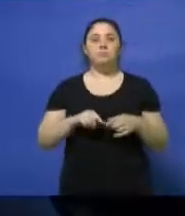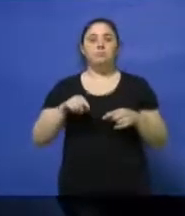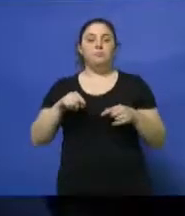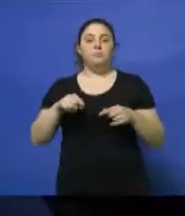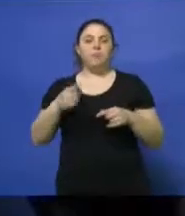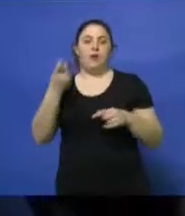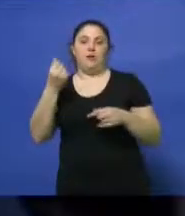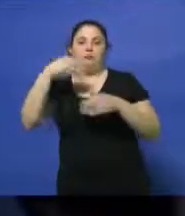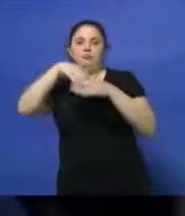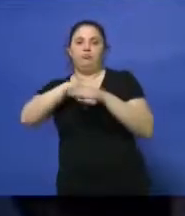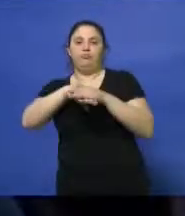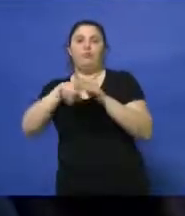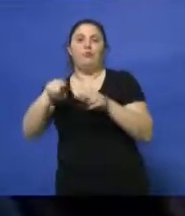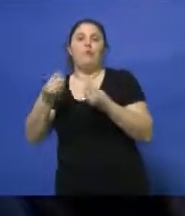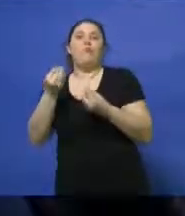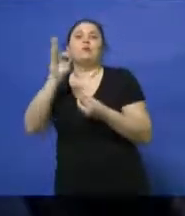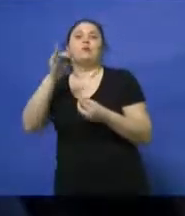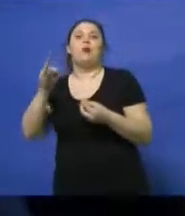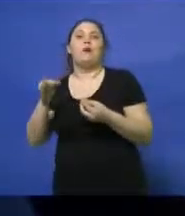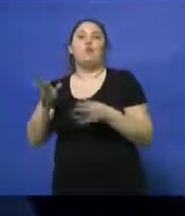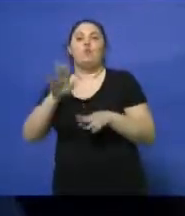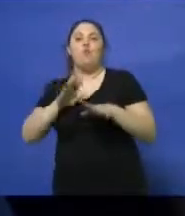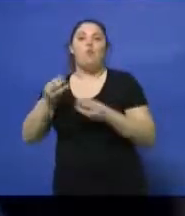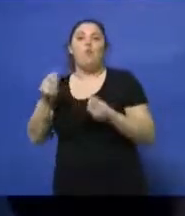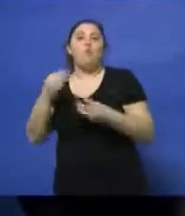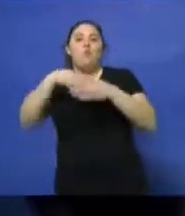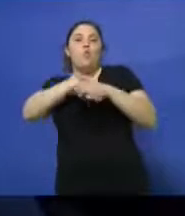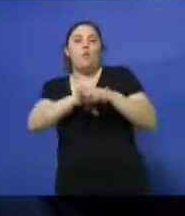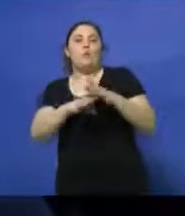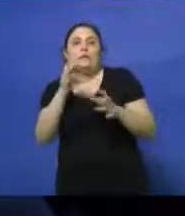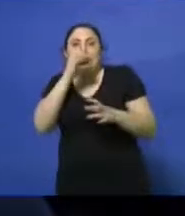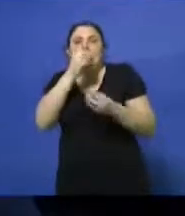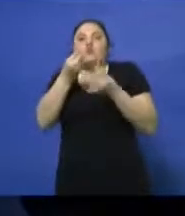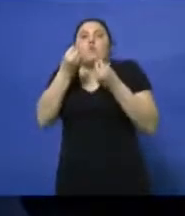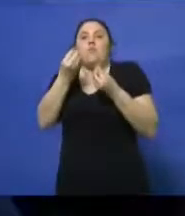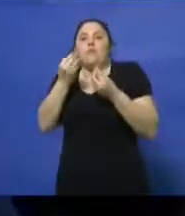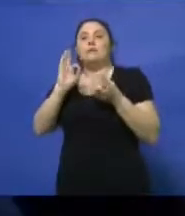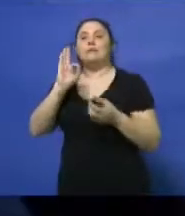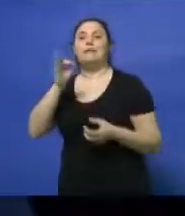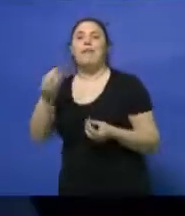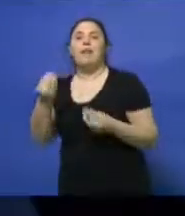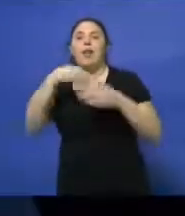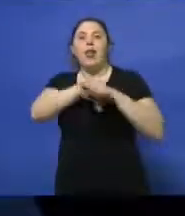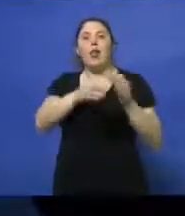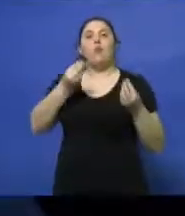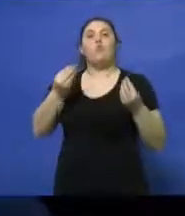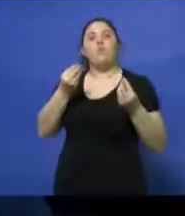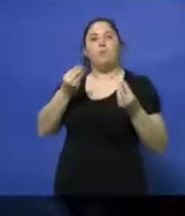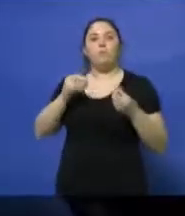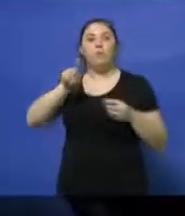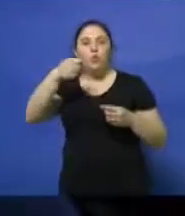tenés que saber administrar. Ahí está el secreto. Y otro secreto que